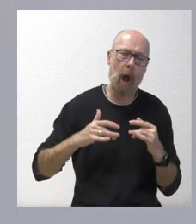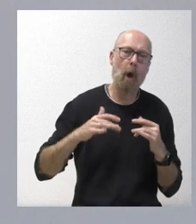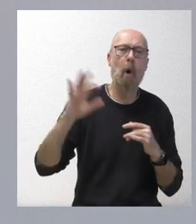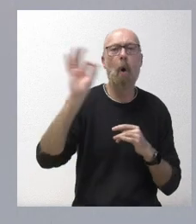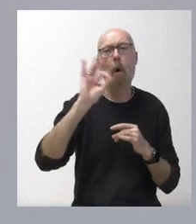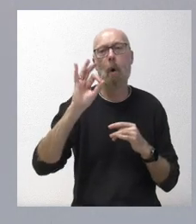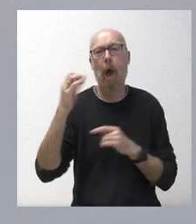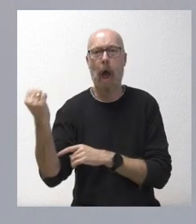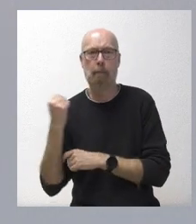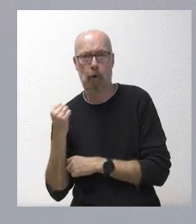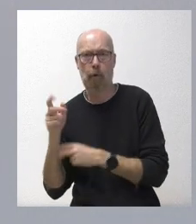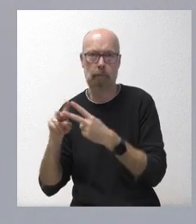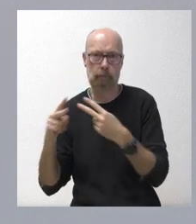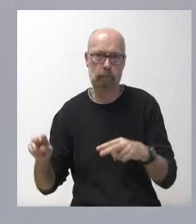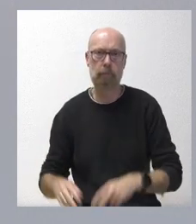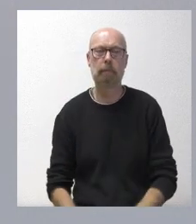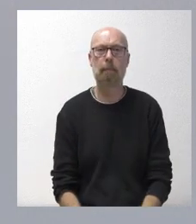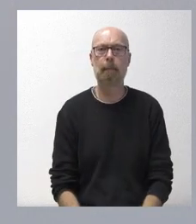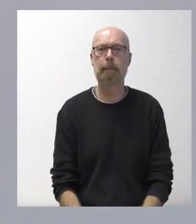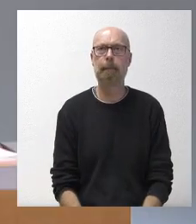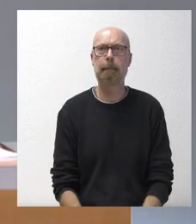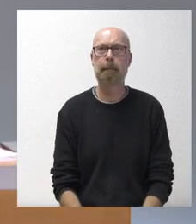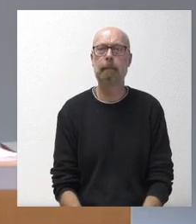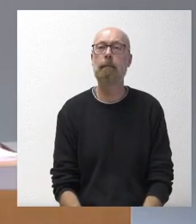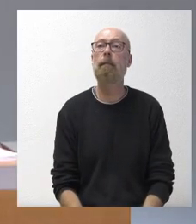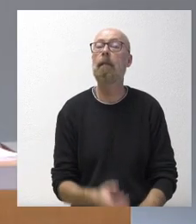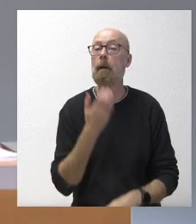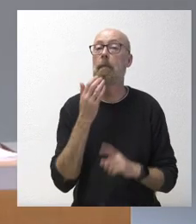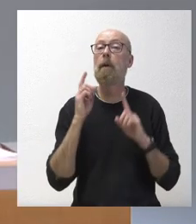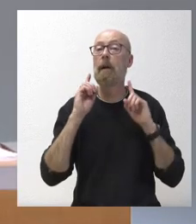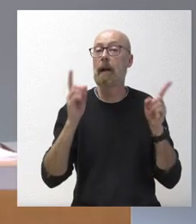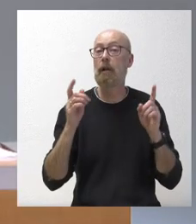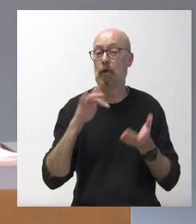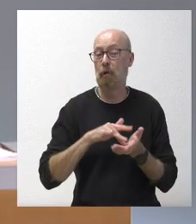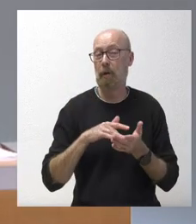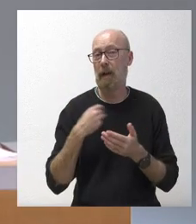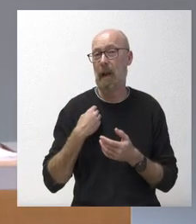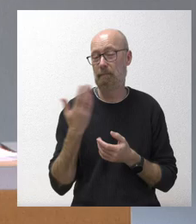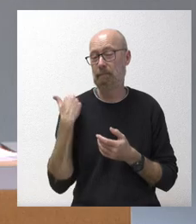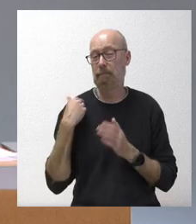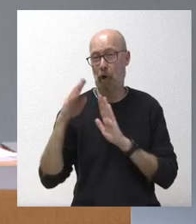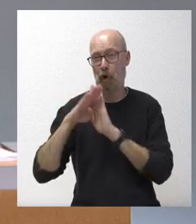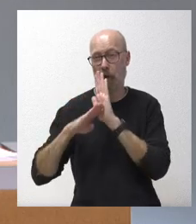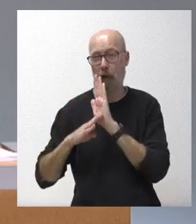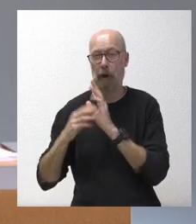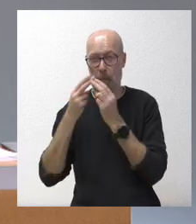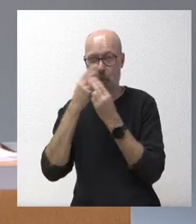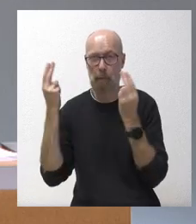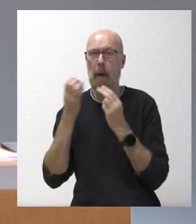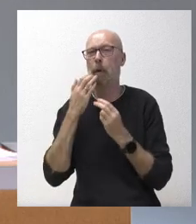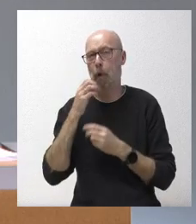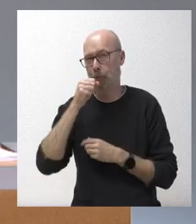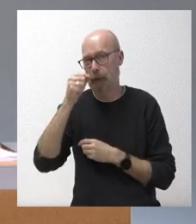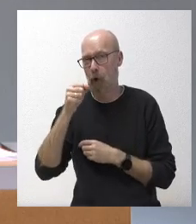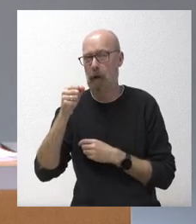apoyo a este techo de gasto. En el caso de los grupos que habían hecho públicas las condiciones, como el Grupo Socialista, no sé si ha habido alguna variación